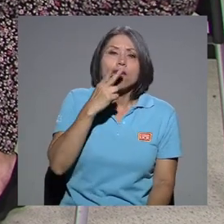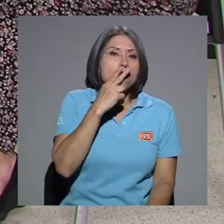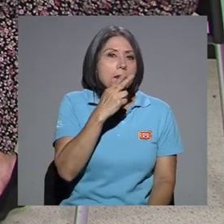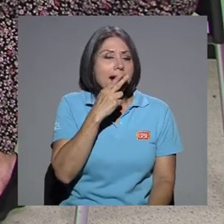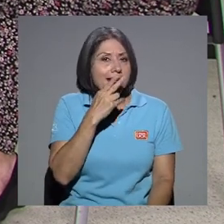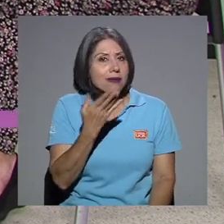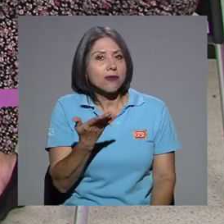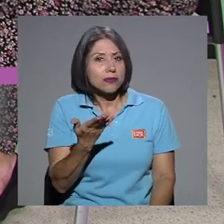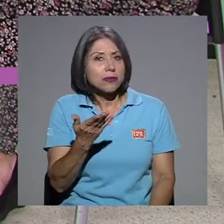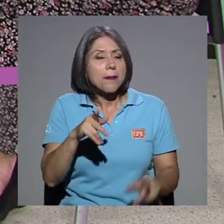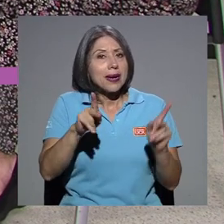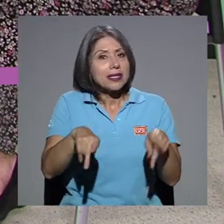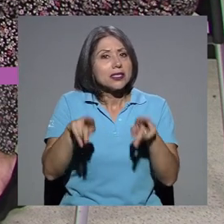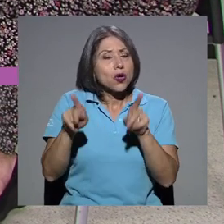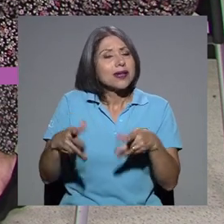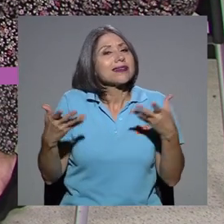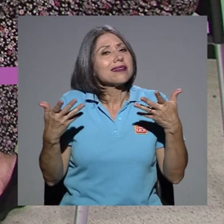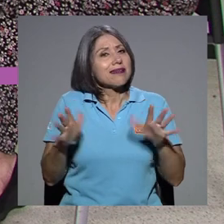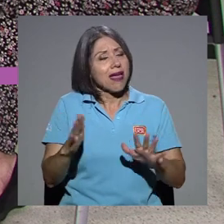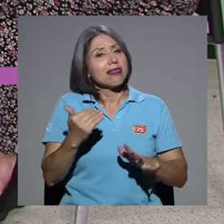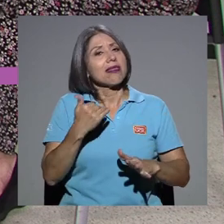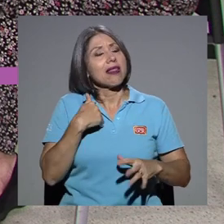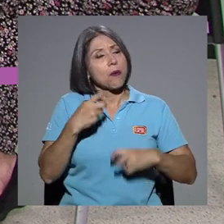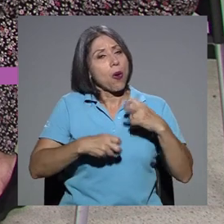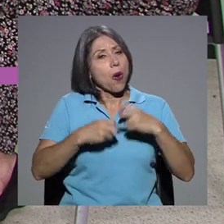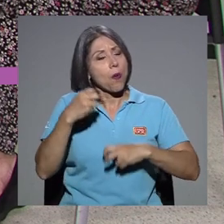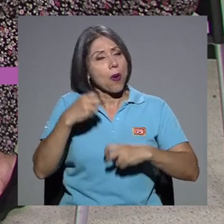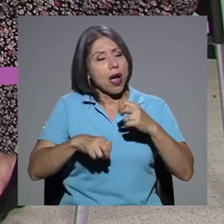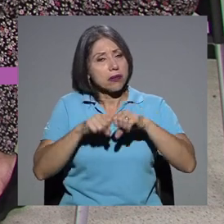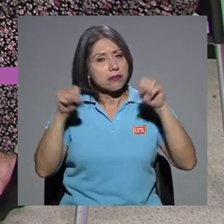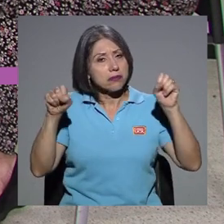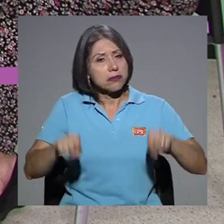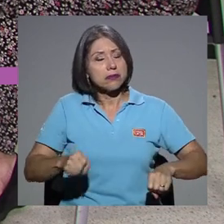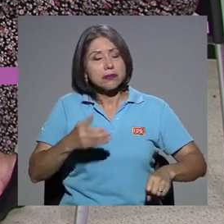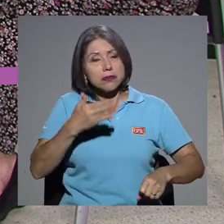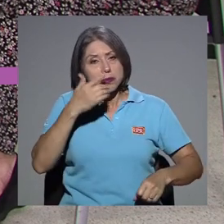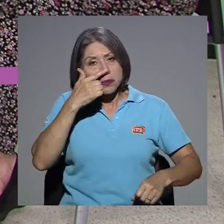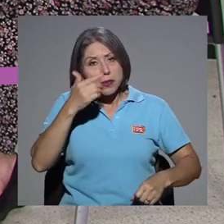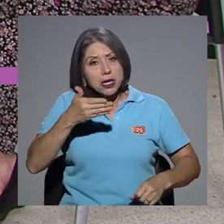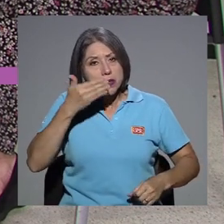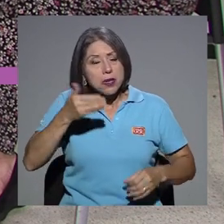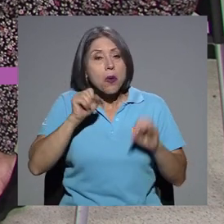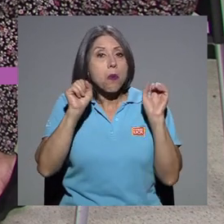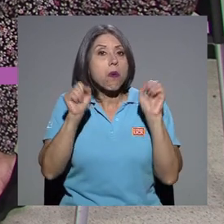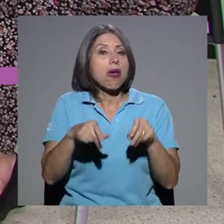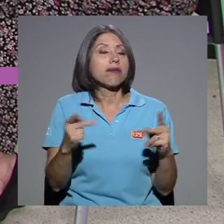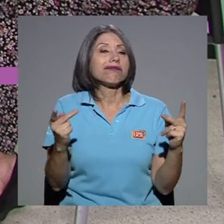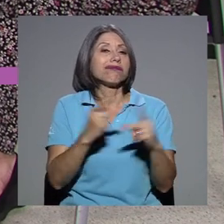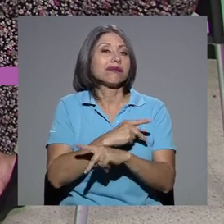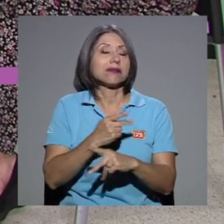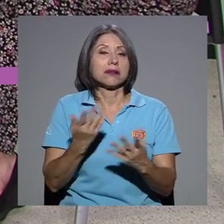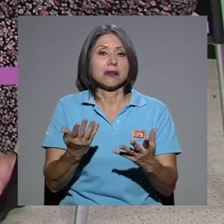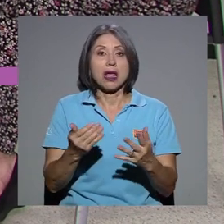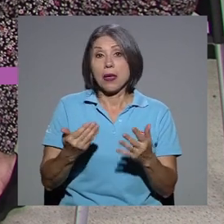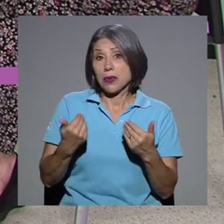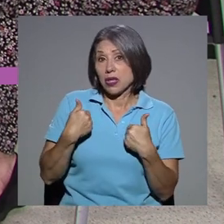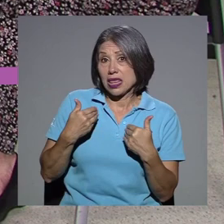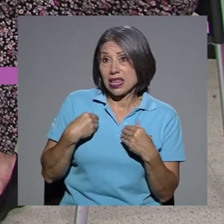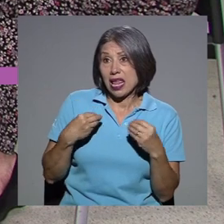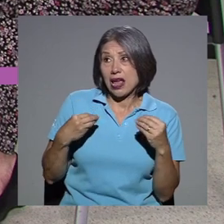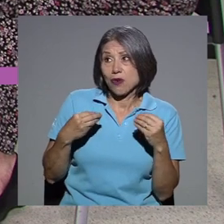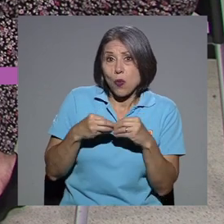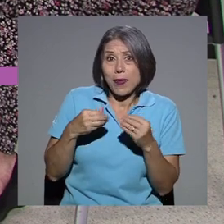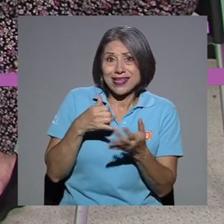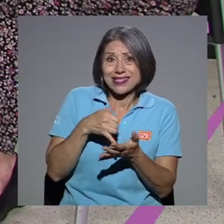ok. Sí, que tienen ya afecciones en el sistema respiratorio y que se pueden agravar con esta inspección. es porque tendrían un poquito más débil, digamos,